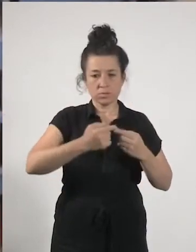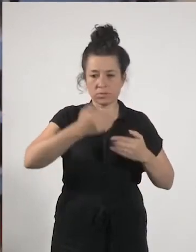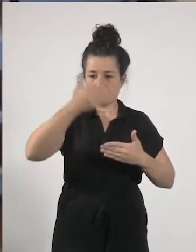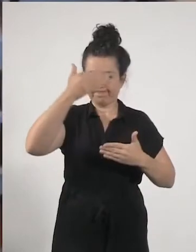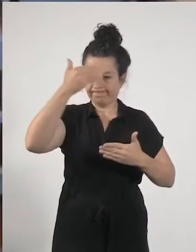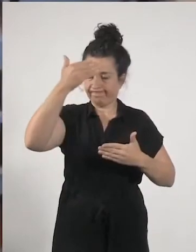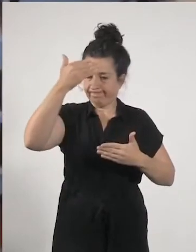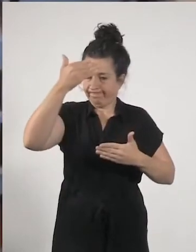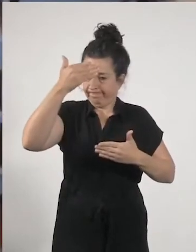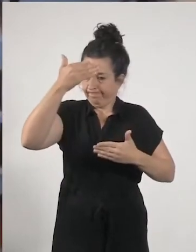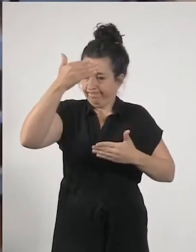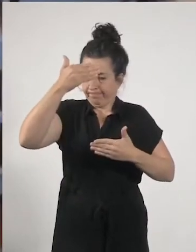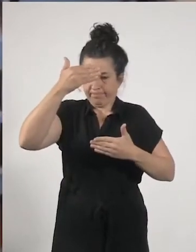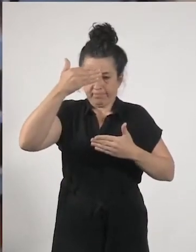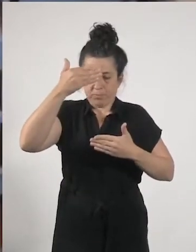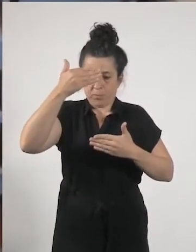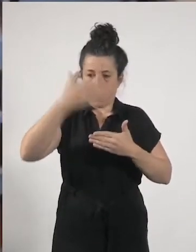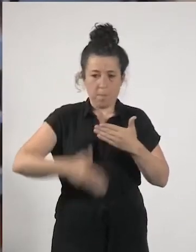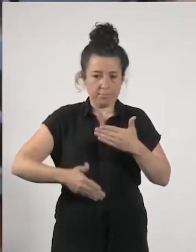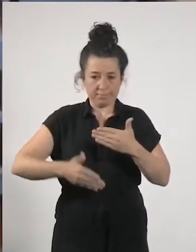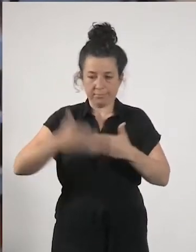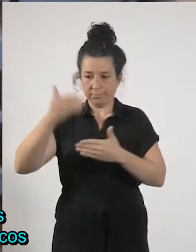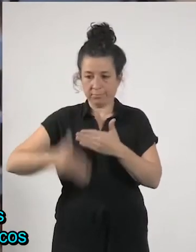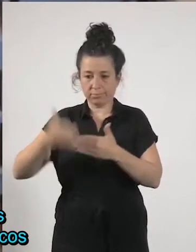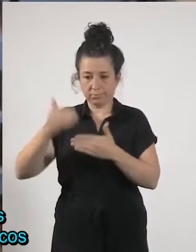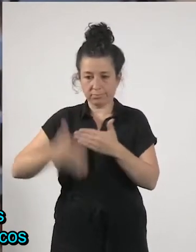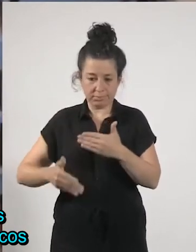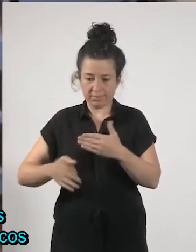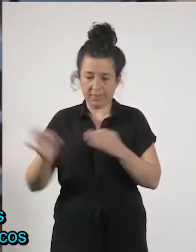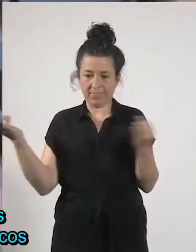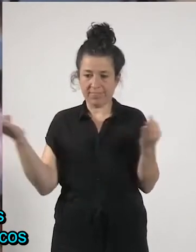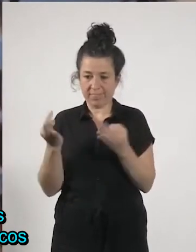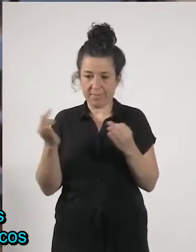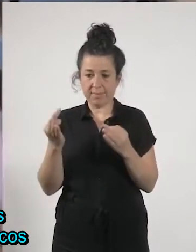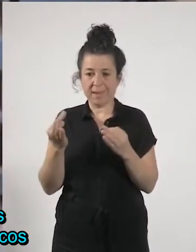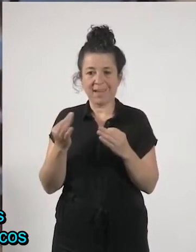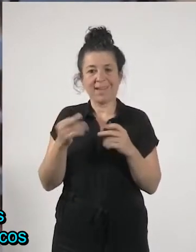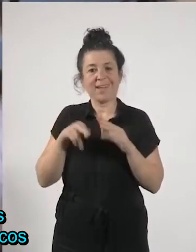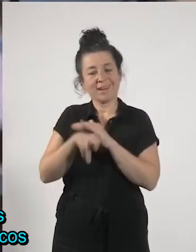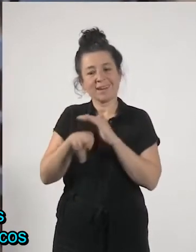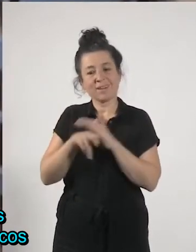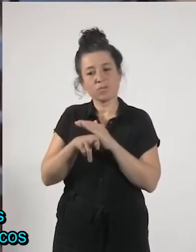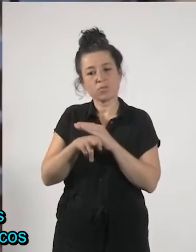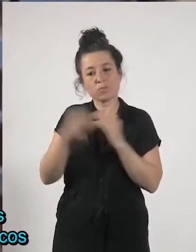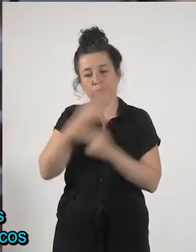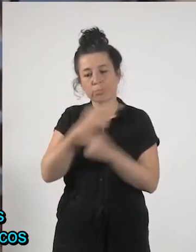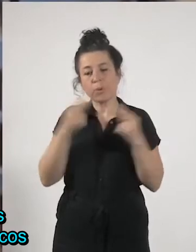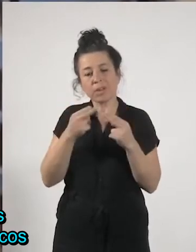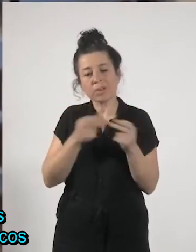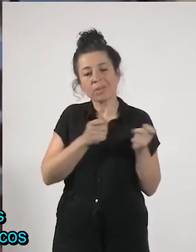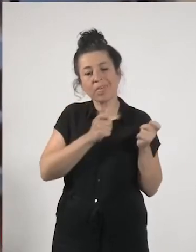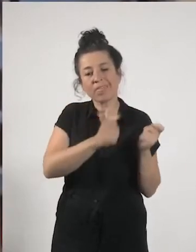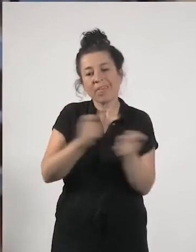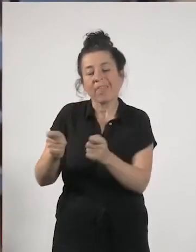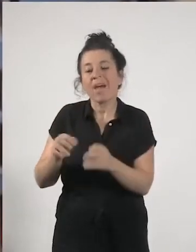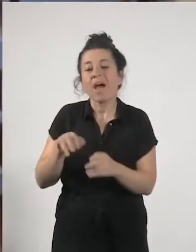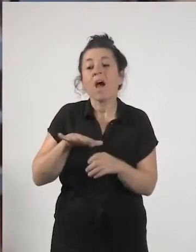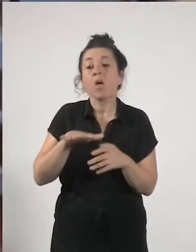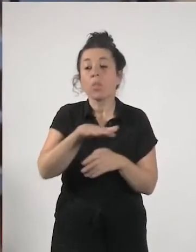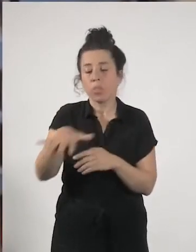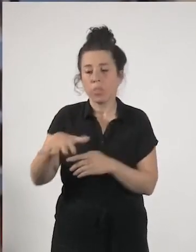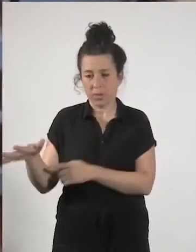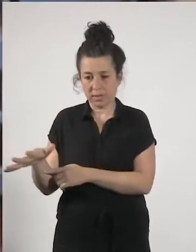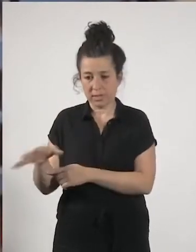pues a qué se dedican los recursos públicos que es verdad que muchas veces la mayor parte de los recursos públicos se